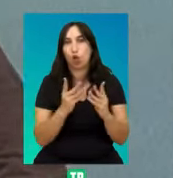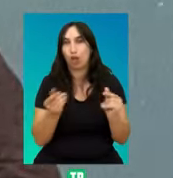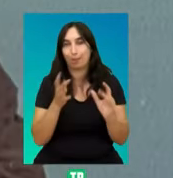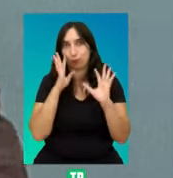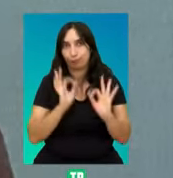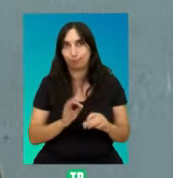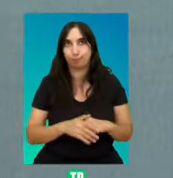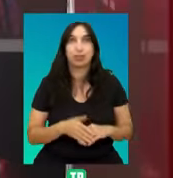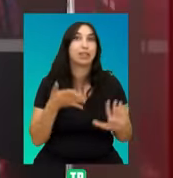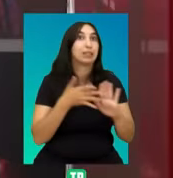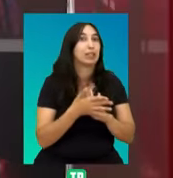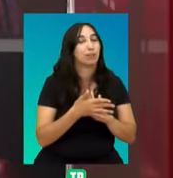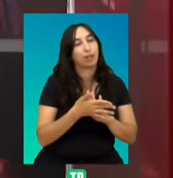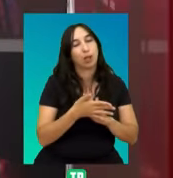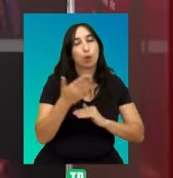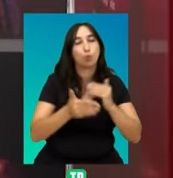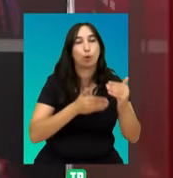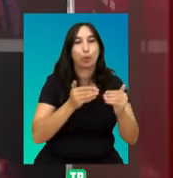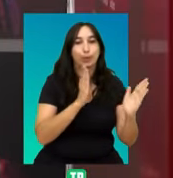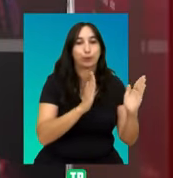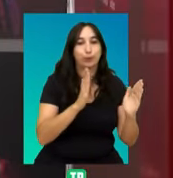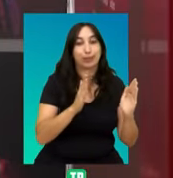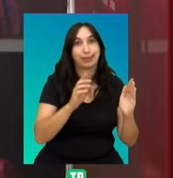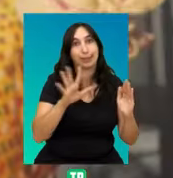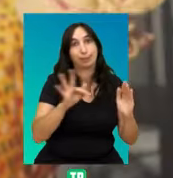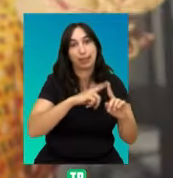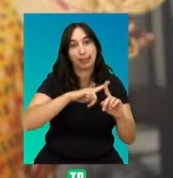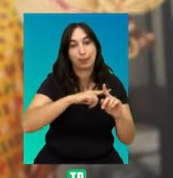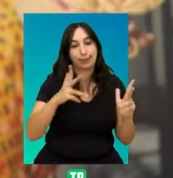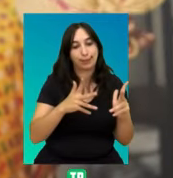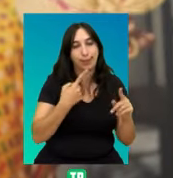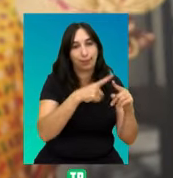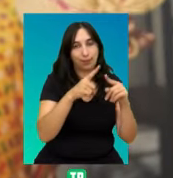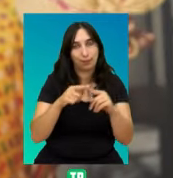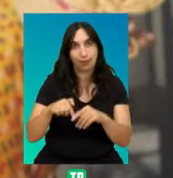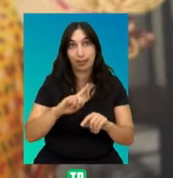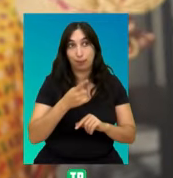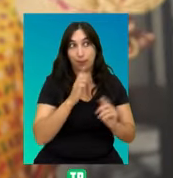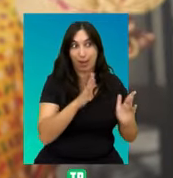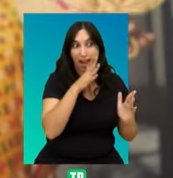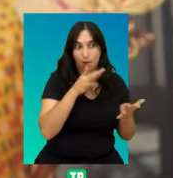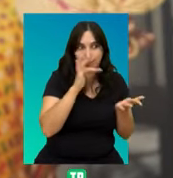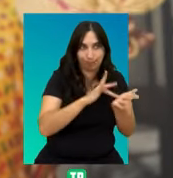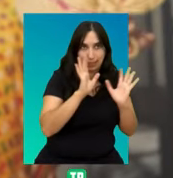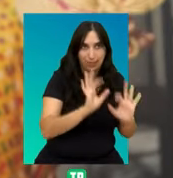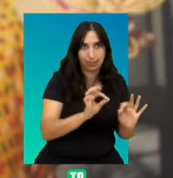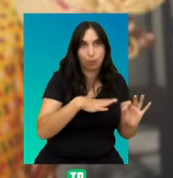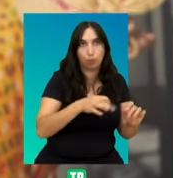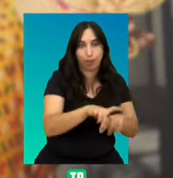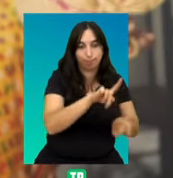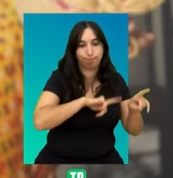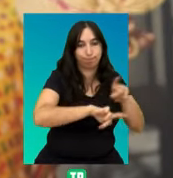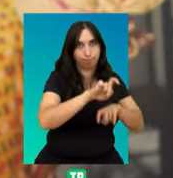El colapso es un proceso con distintas fases y niveles de gravedad. Las primeras fases en las que nos encontramos ahora son